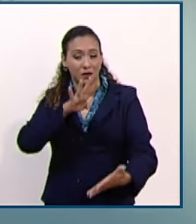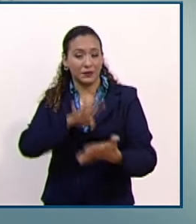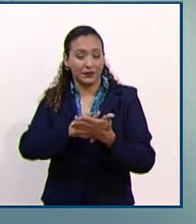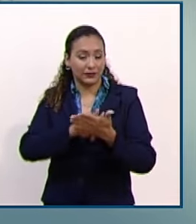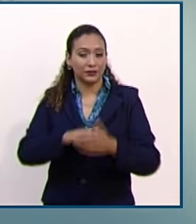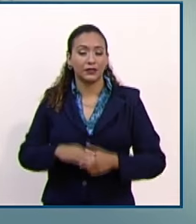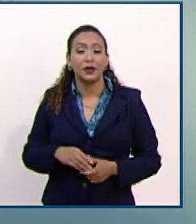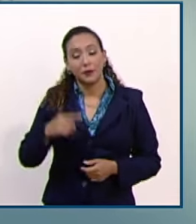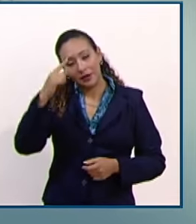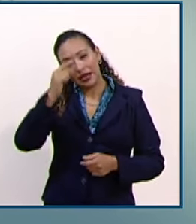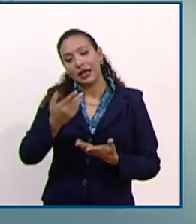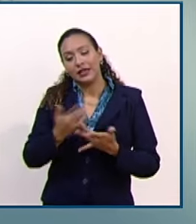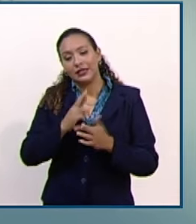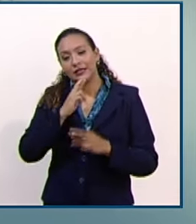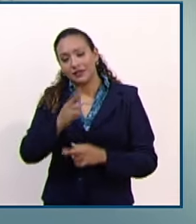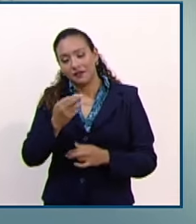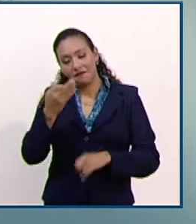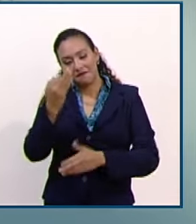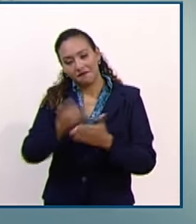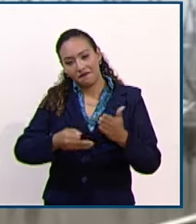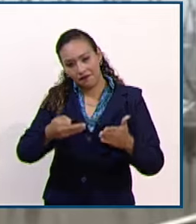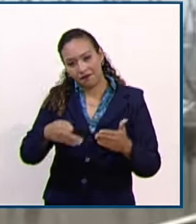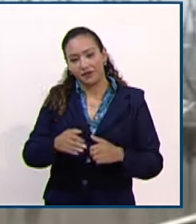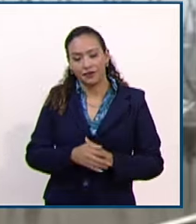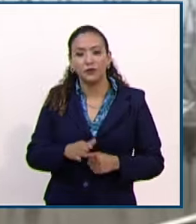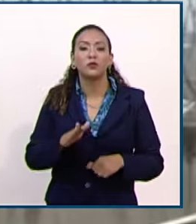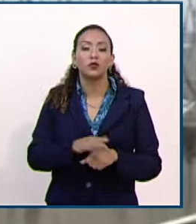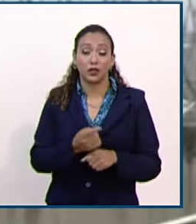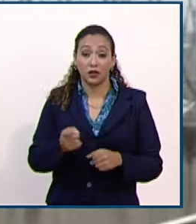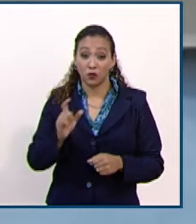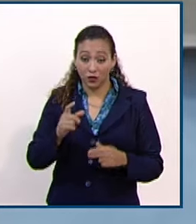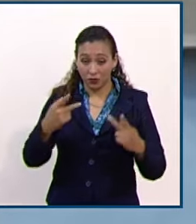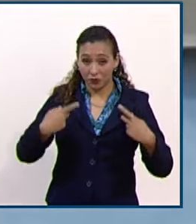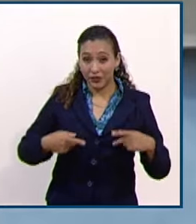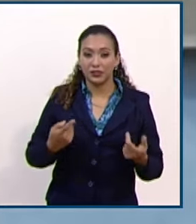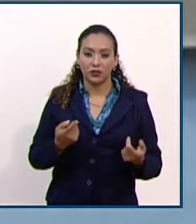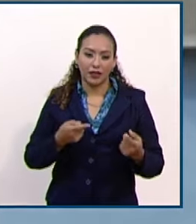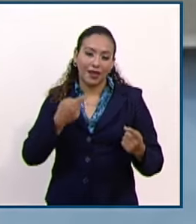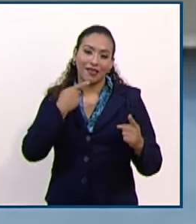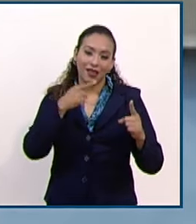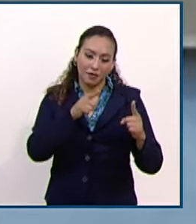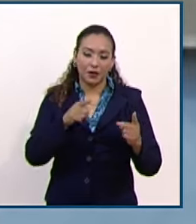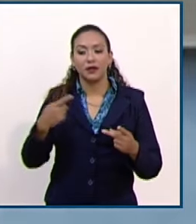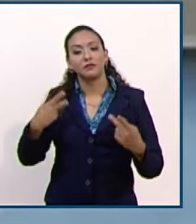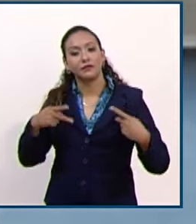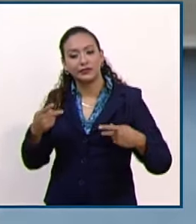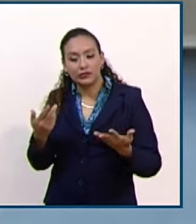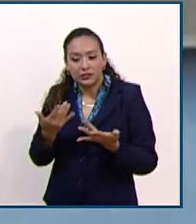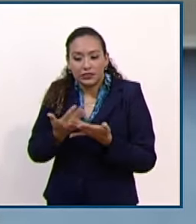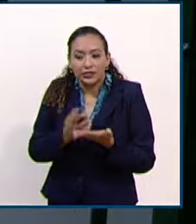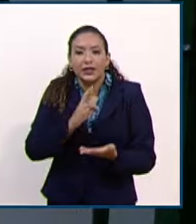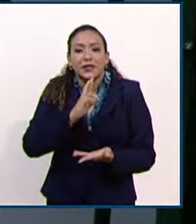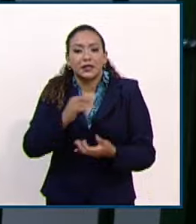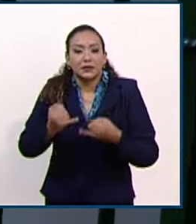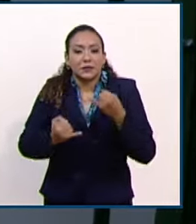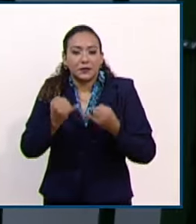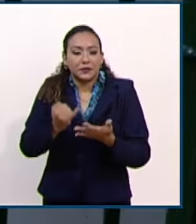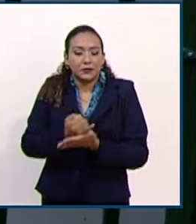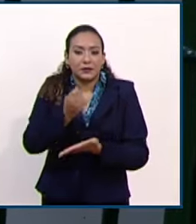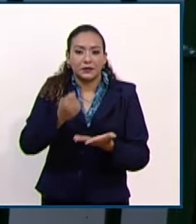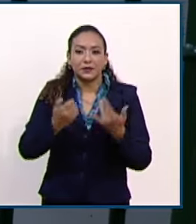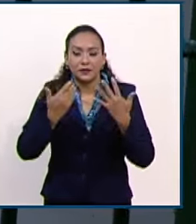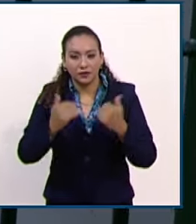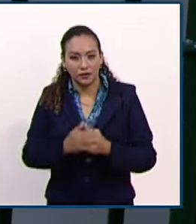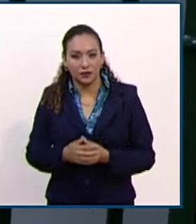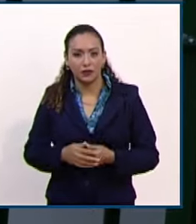y explicó que la ley en la materia le da tanto al sentenciado como a la defensa diversos medios de impugnación, mismos